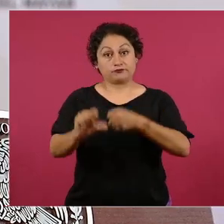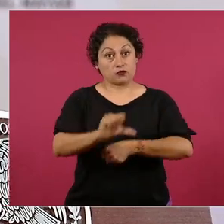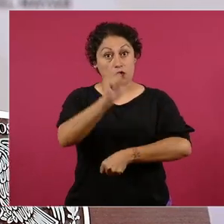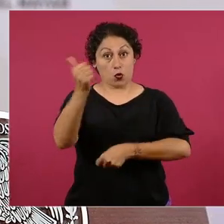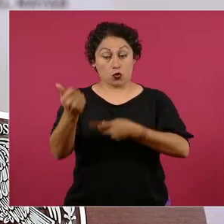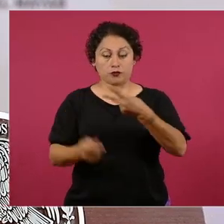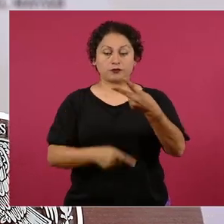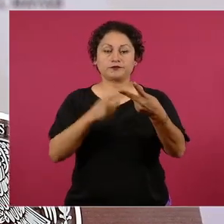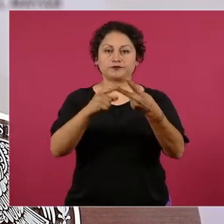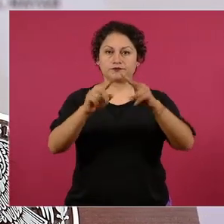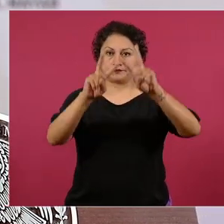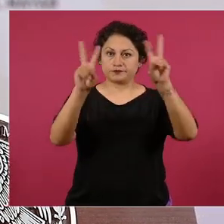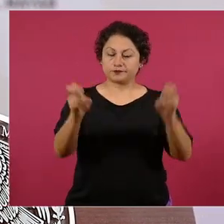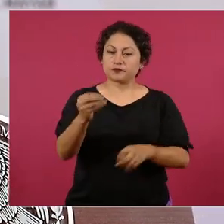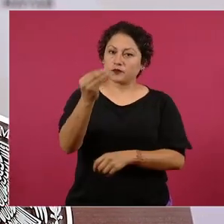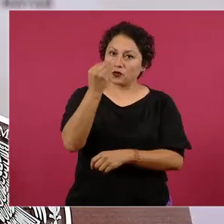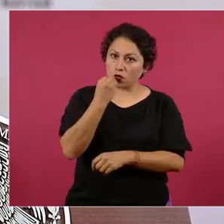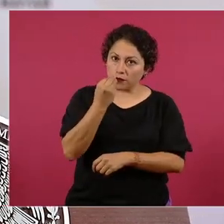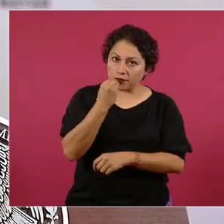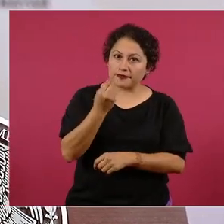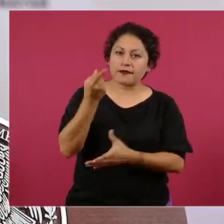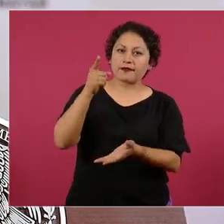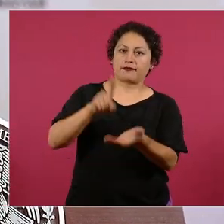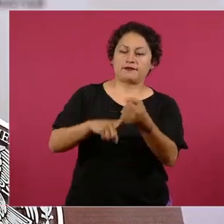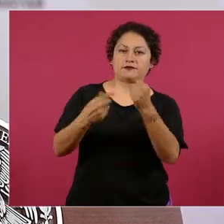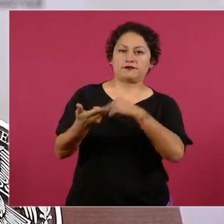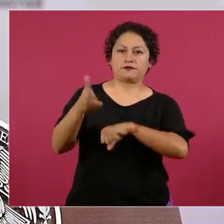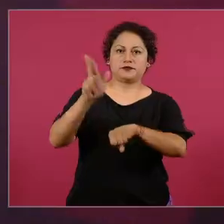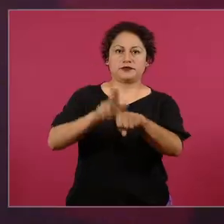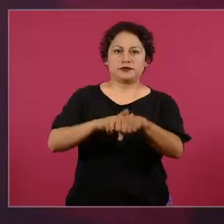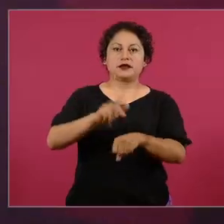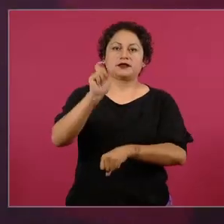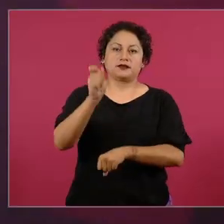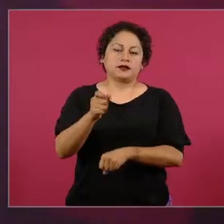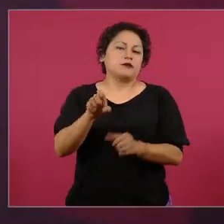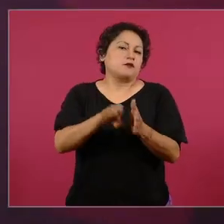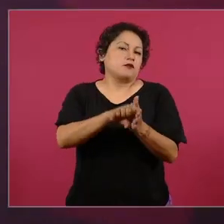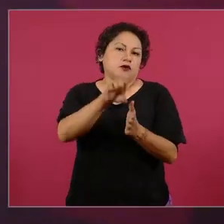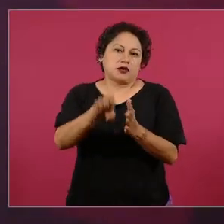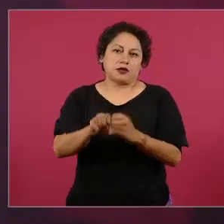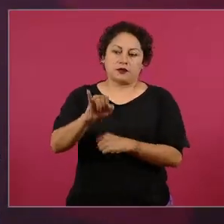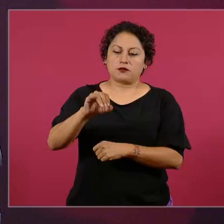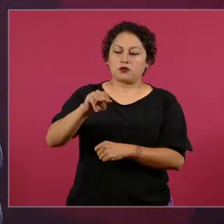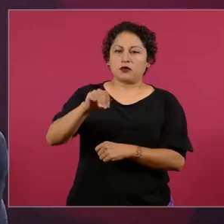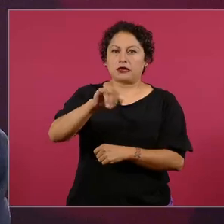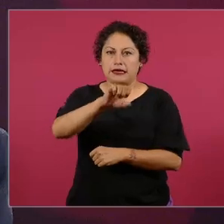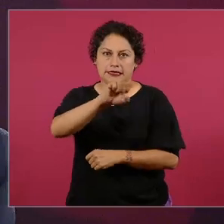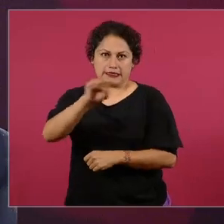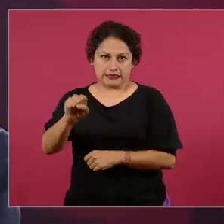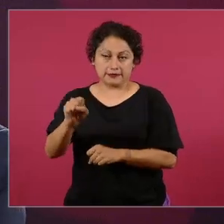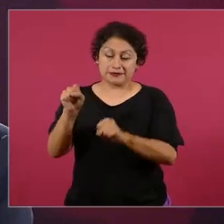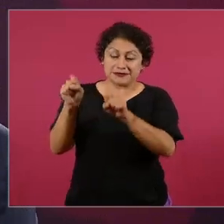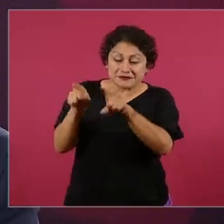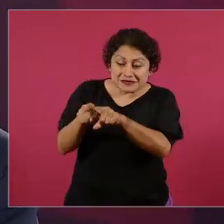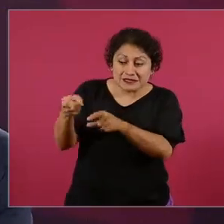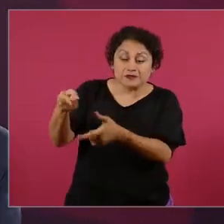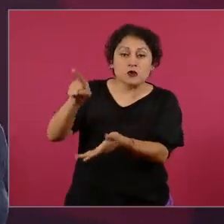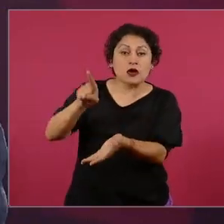médica, sobre todo en los hospitales, los alimentos en lugares como el IMSS son preparados por el propio personal,